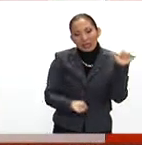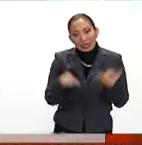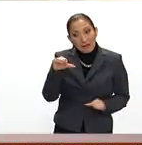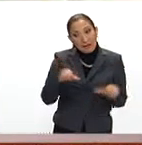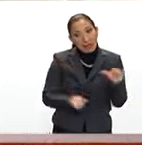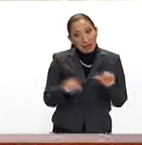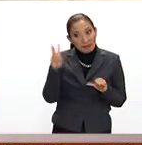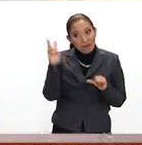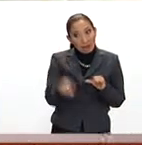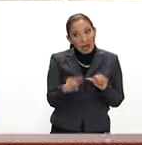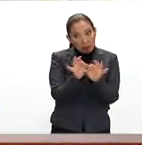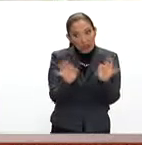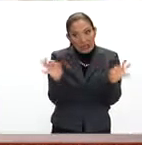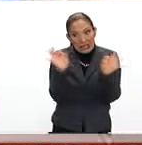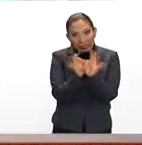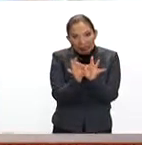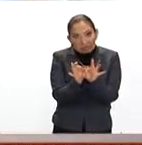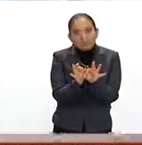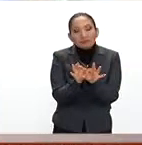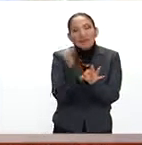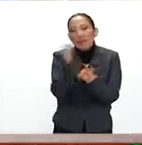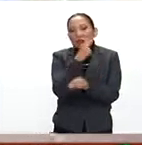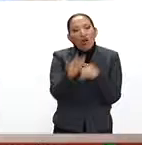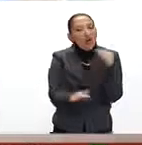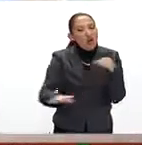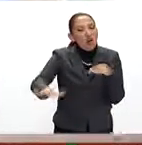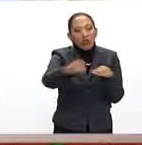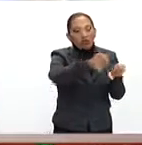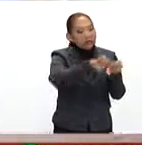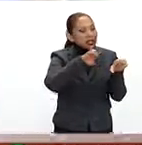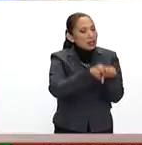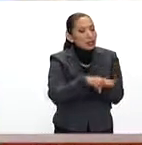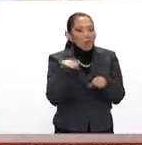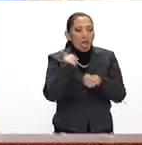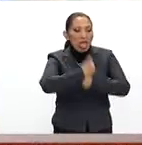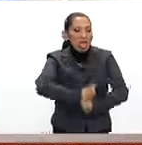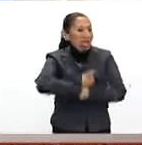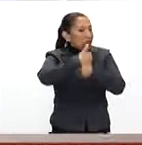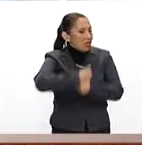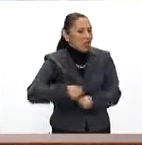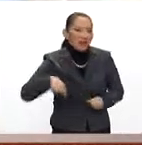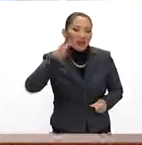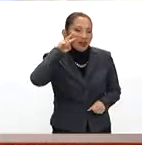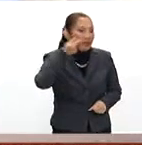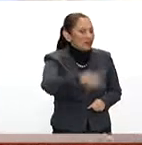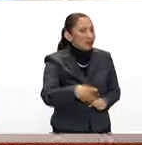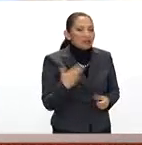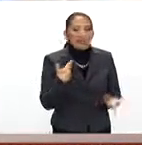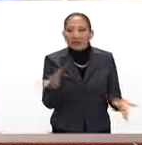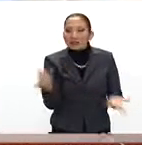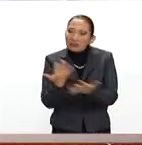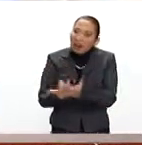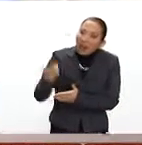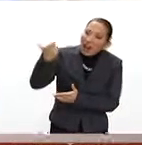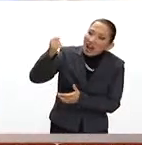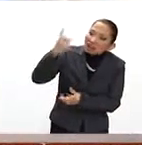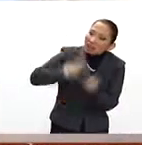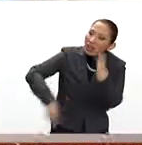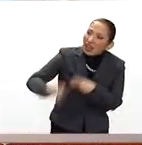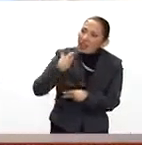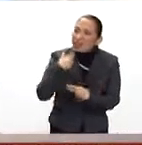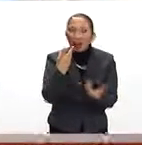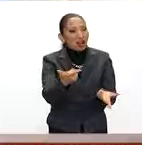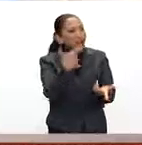ahí están los Uber, en fin, una serie de aplicaciones que se han desarrollado en todo el mundo, pero ¿por qué Gas LP? ¿Dónde surgió esa idea? ¿Vienes de alguna